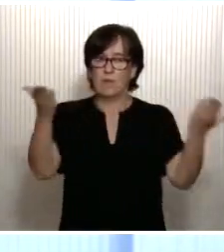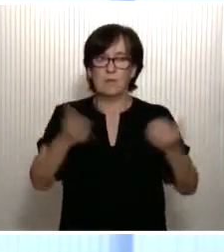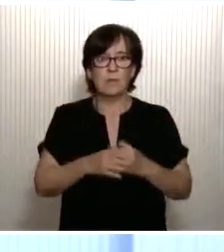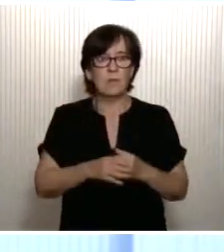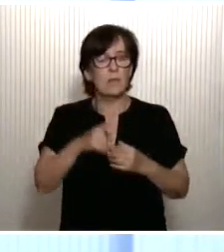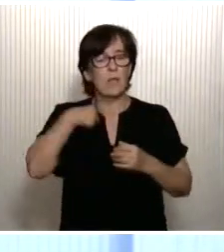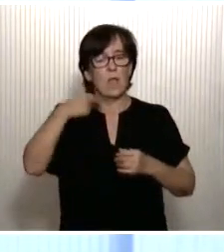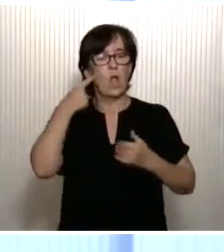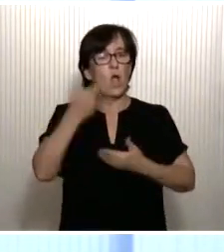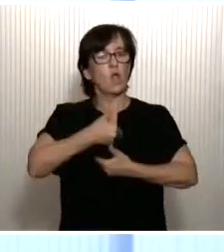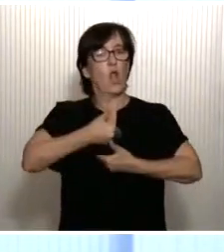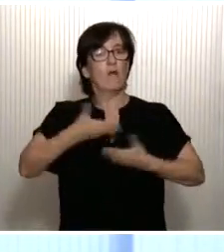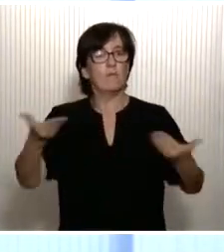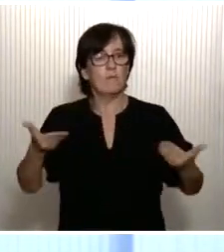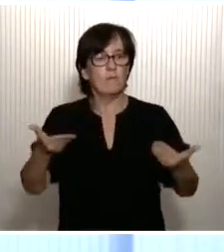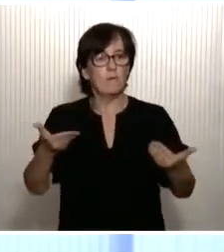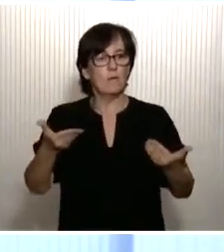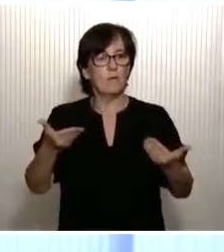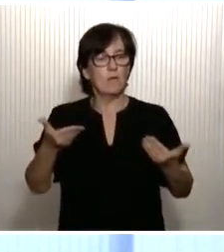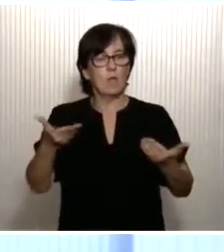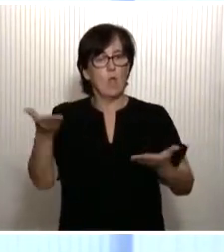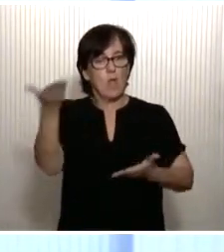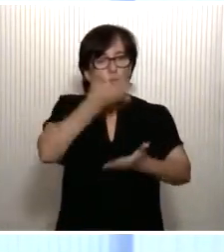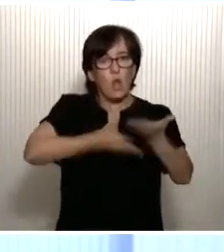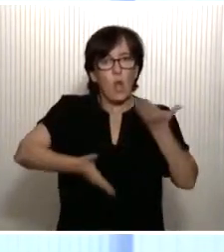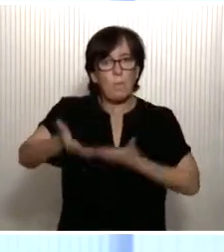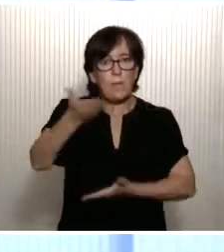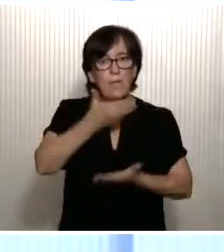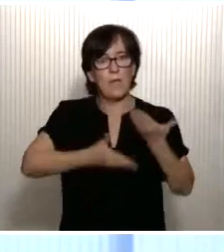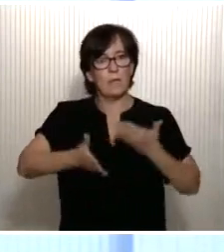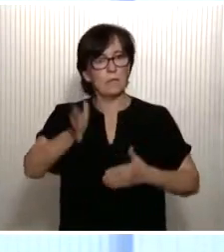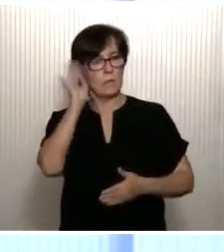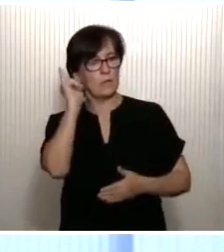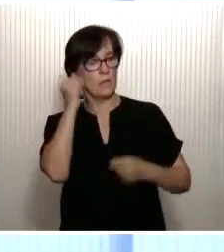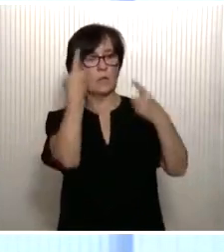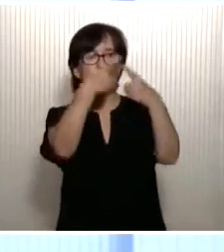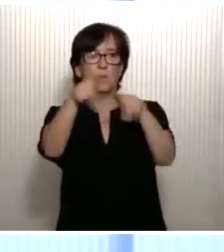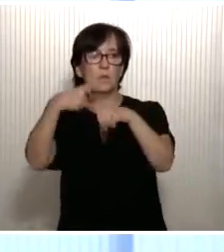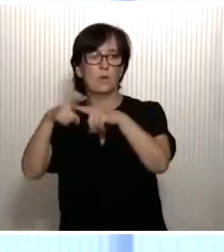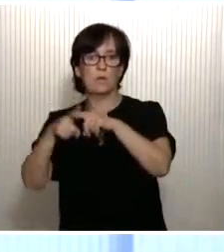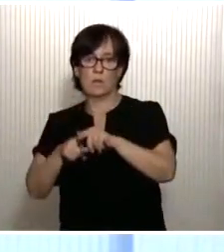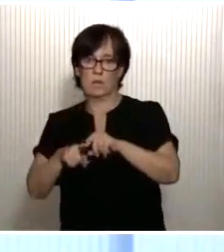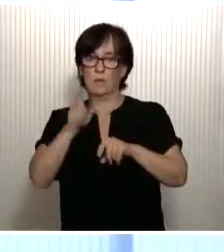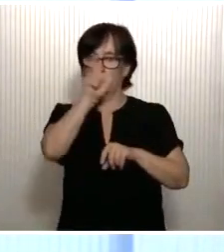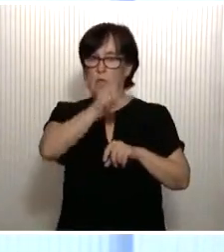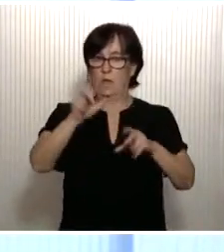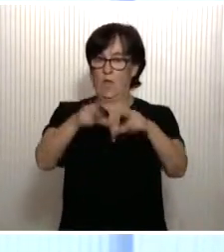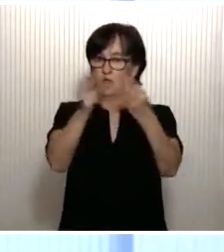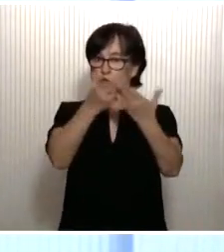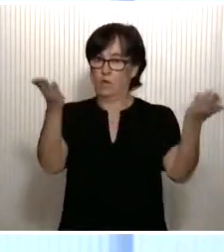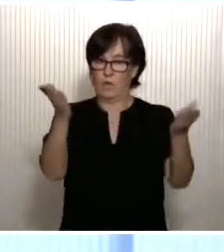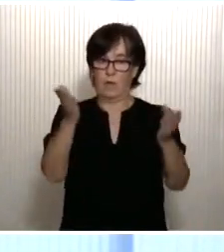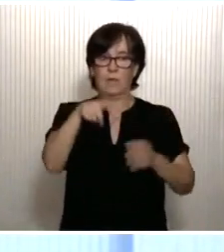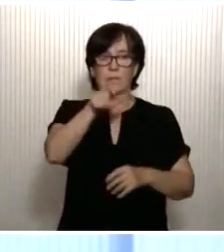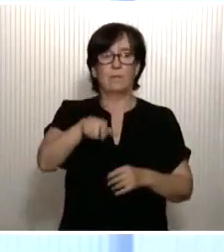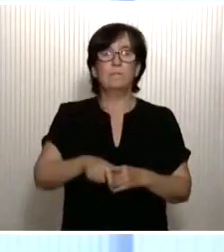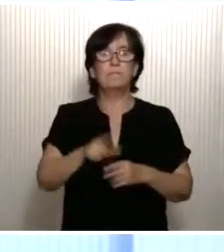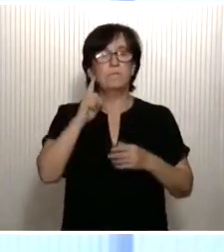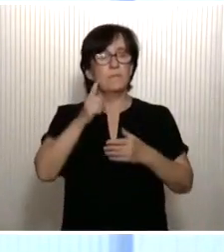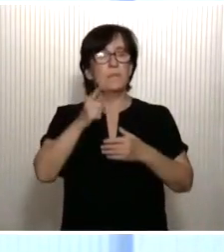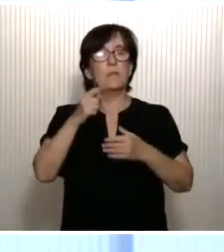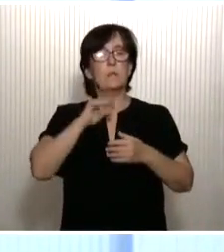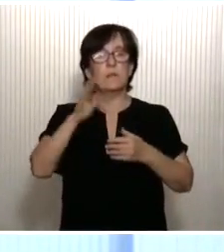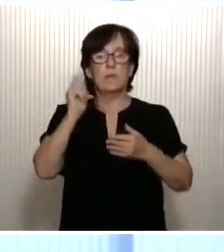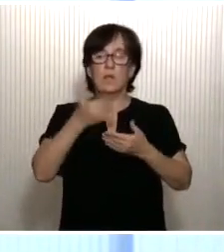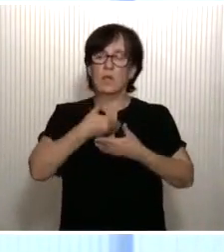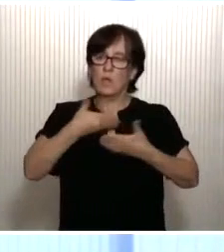con la confianza, con la cooperación que exista entre los distintos miembros de la sociedad. Y para que exista confianza y para que